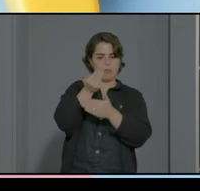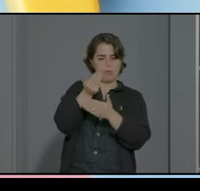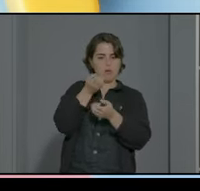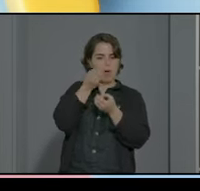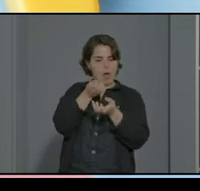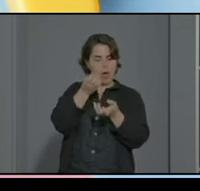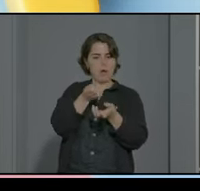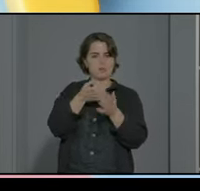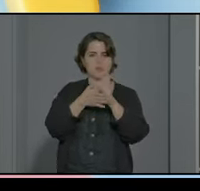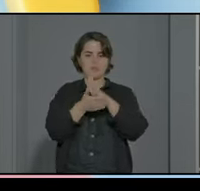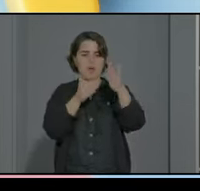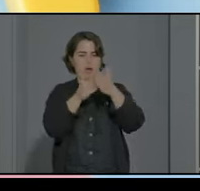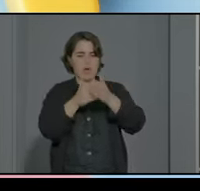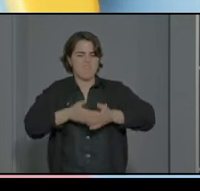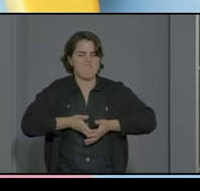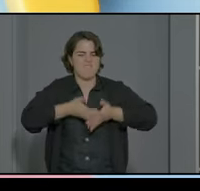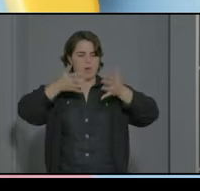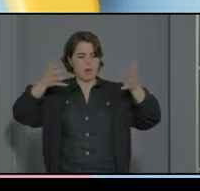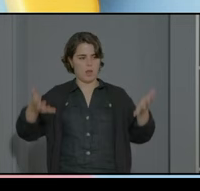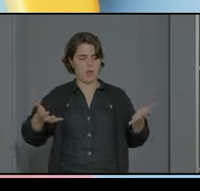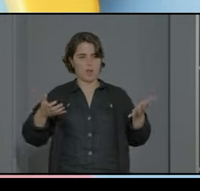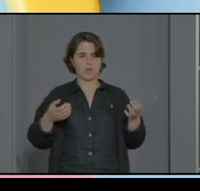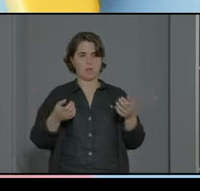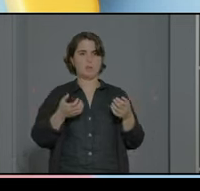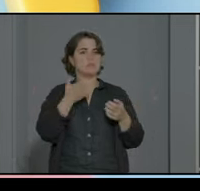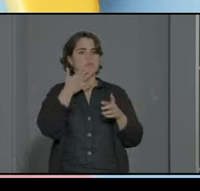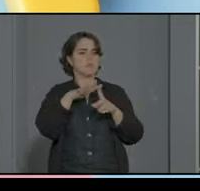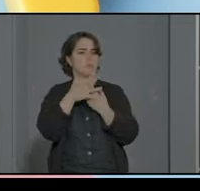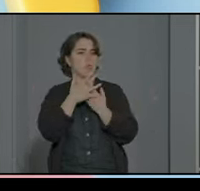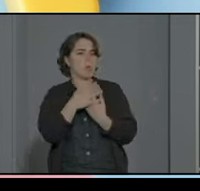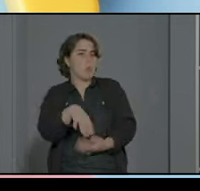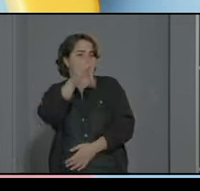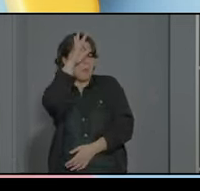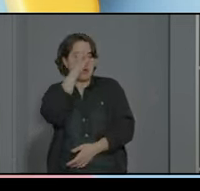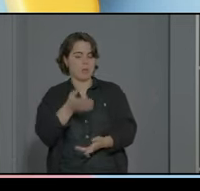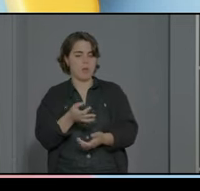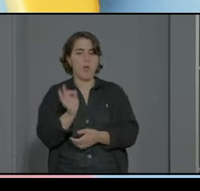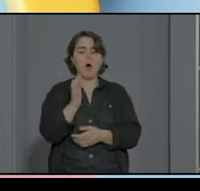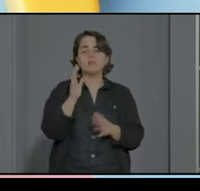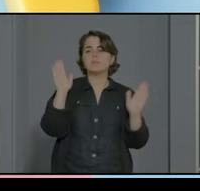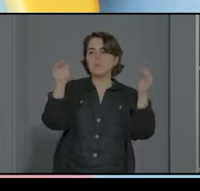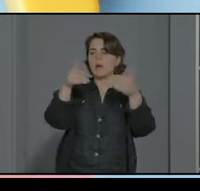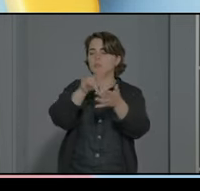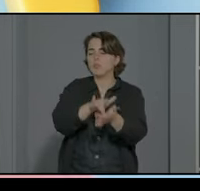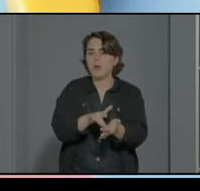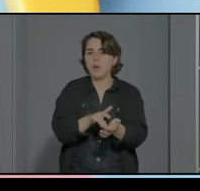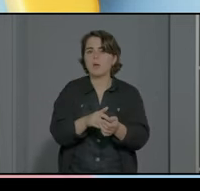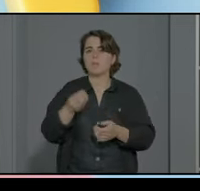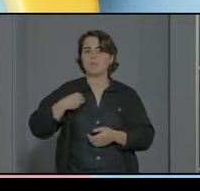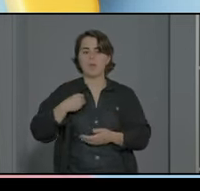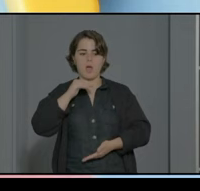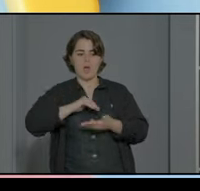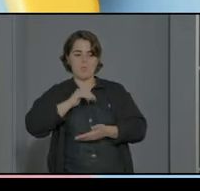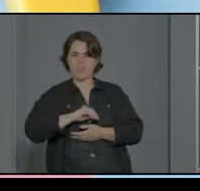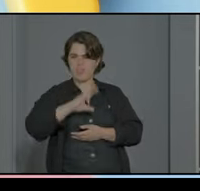esas barreras son mucho más grandes como decía Luis en los casos de invisibilidad en esos alumnos que tienen TEA y que bueno como tienen incluso altas